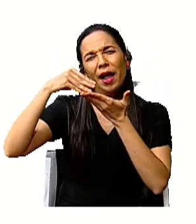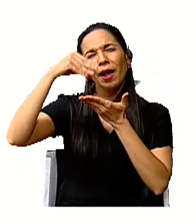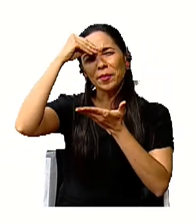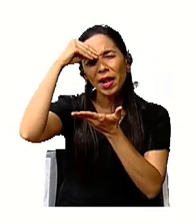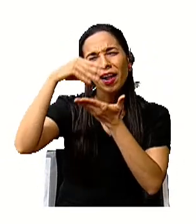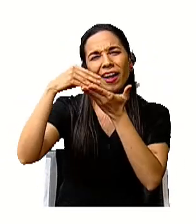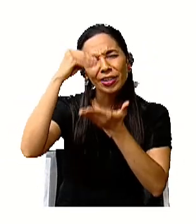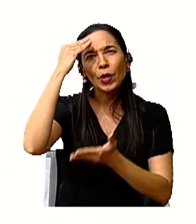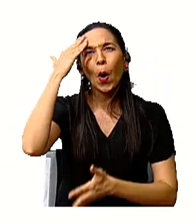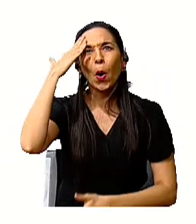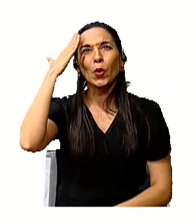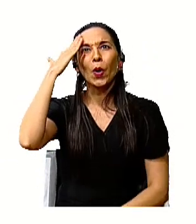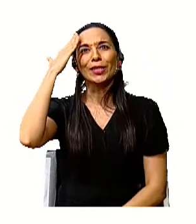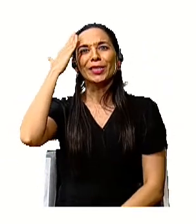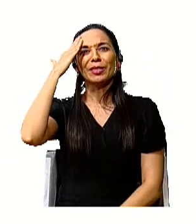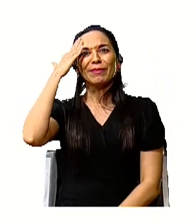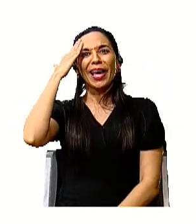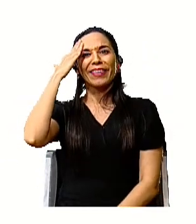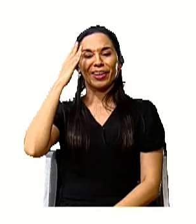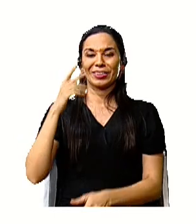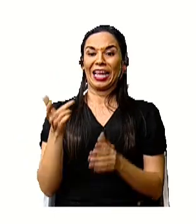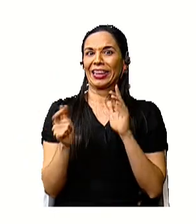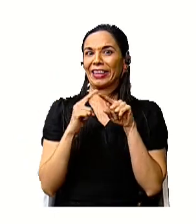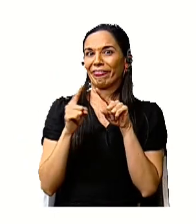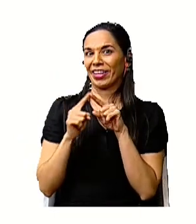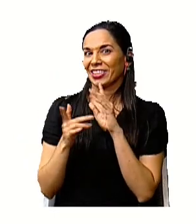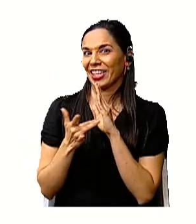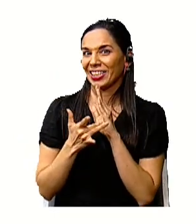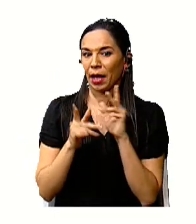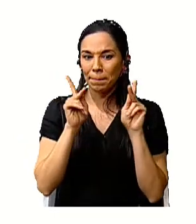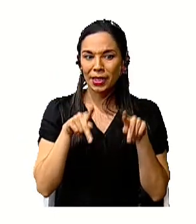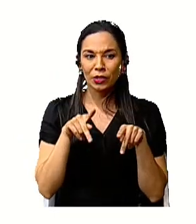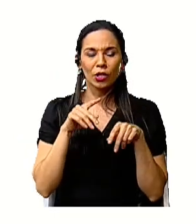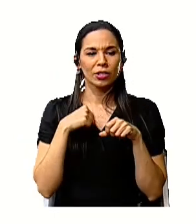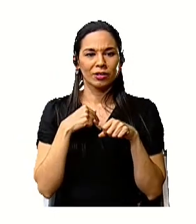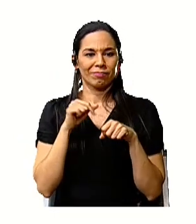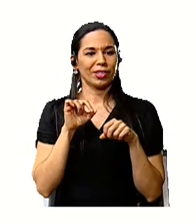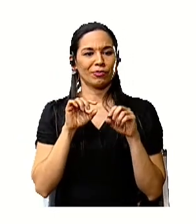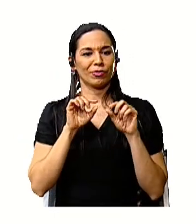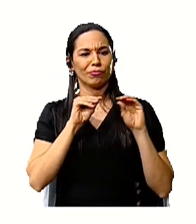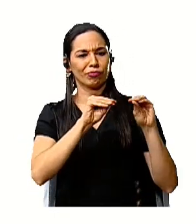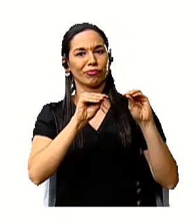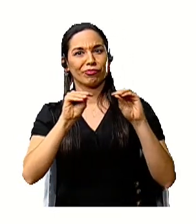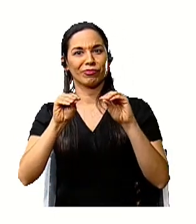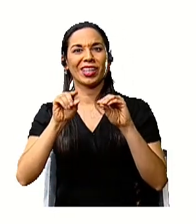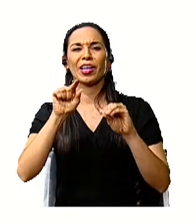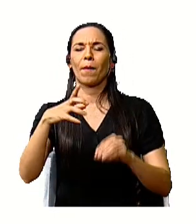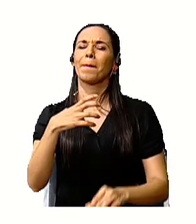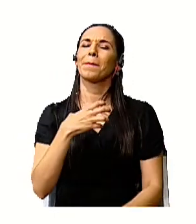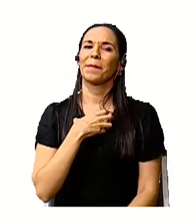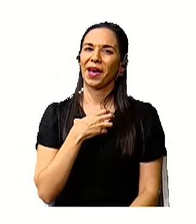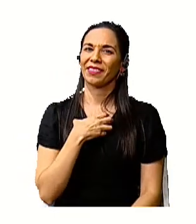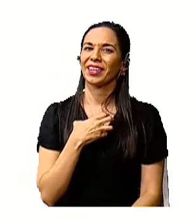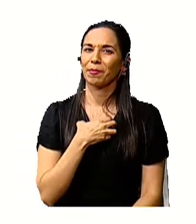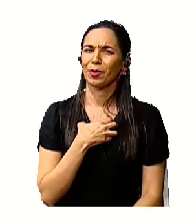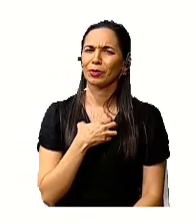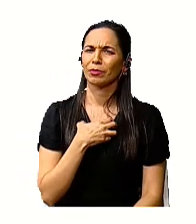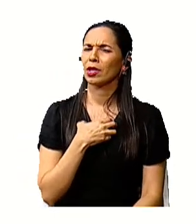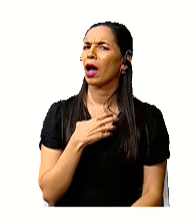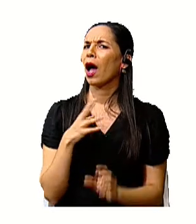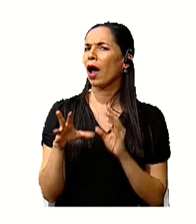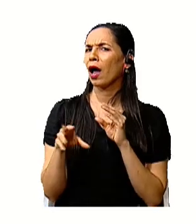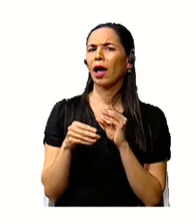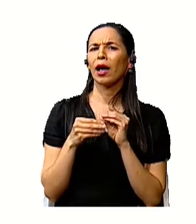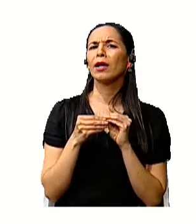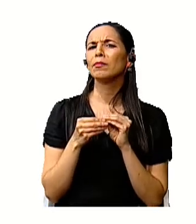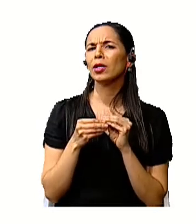y esas técnicas que las personas transmiten también son parte del patrimonio. ¿Qué otra parte es